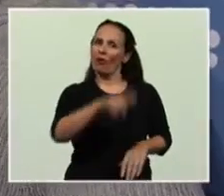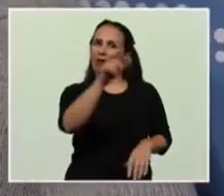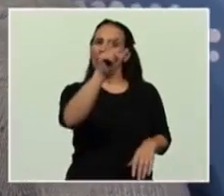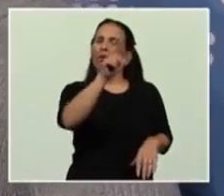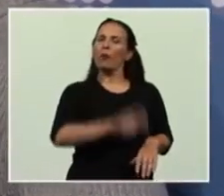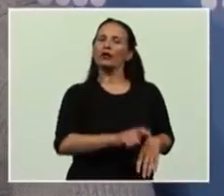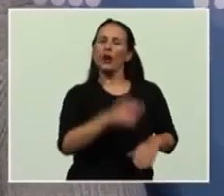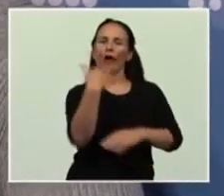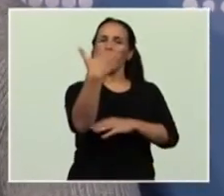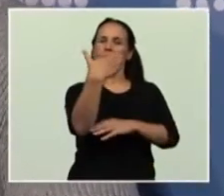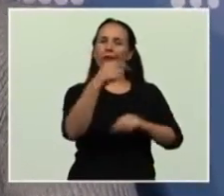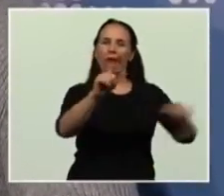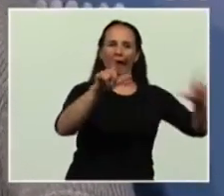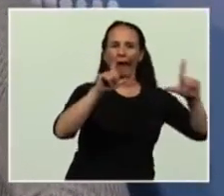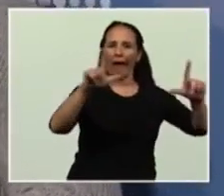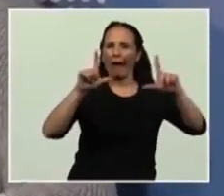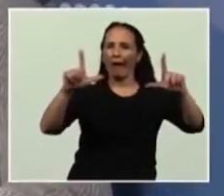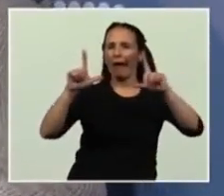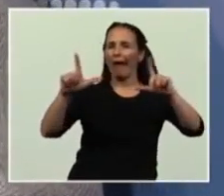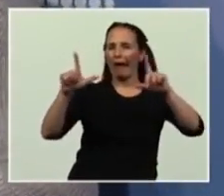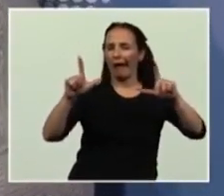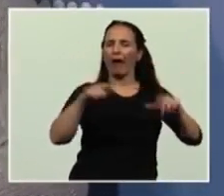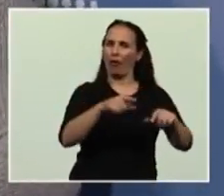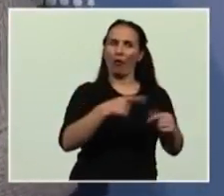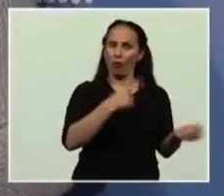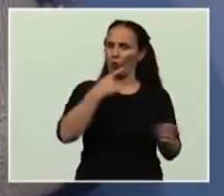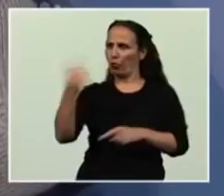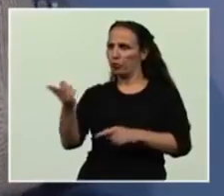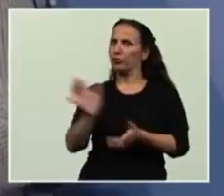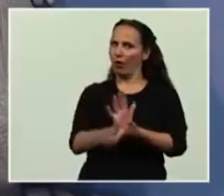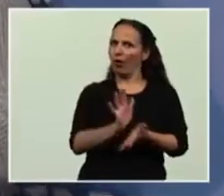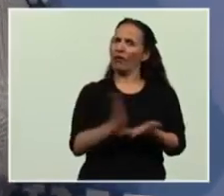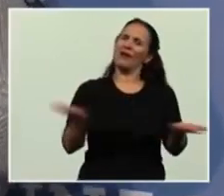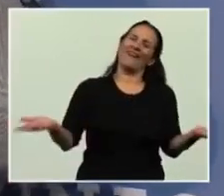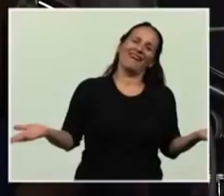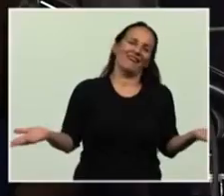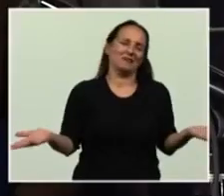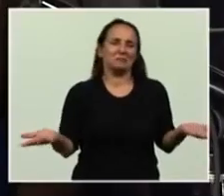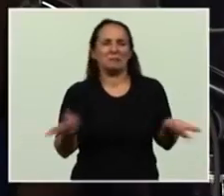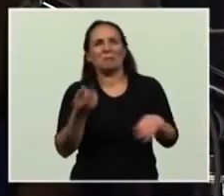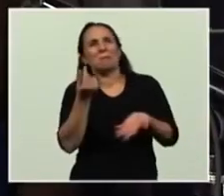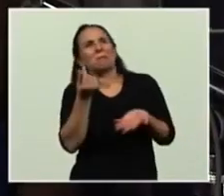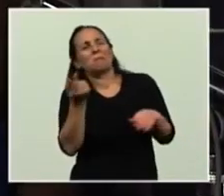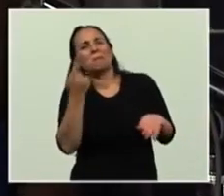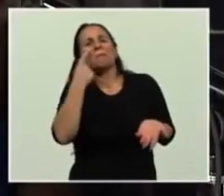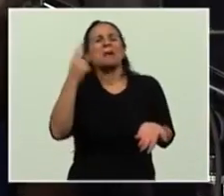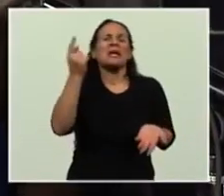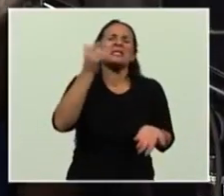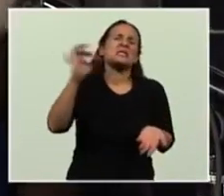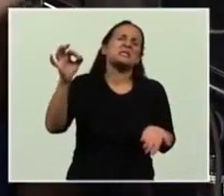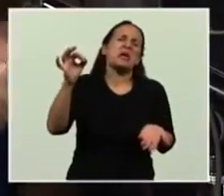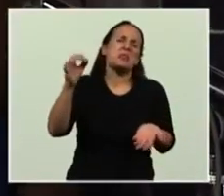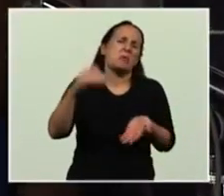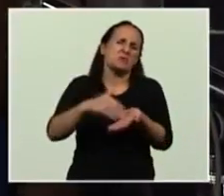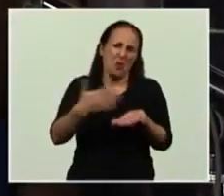y con mucho espacio mediático nos decían, pero si son apenas 1.600 millones, se